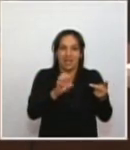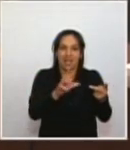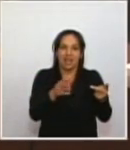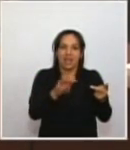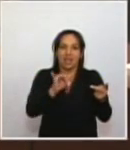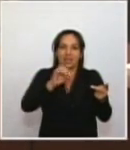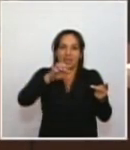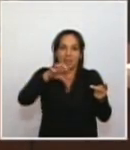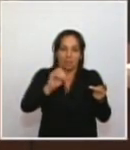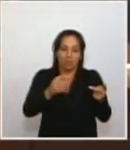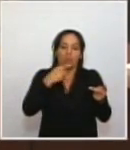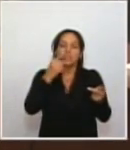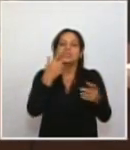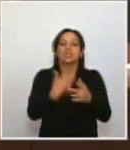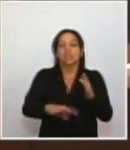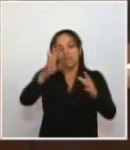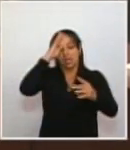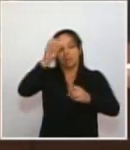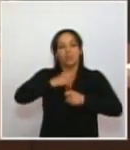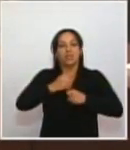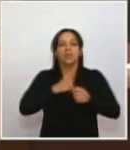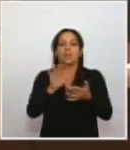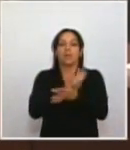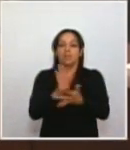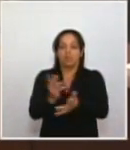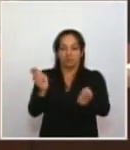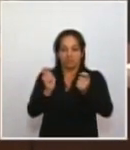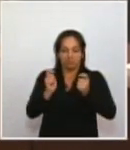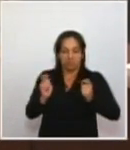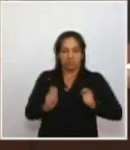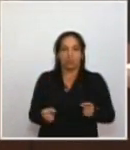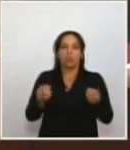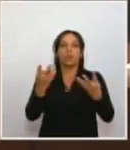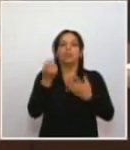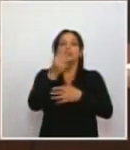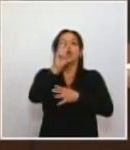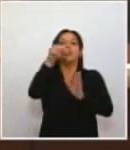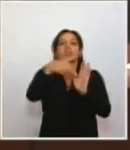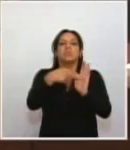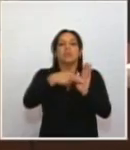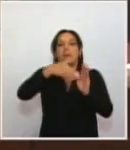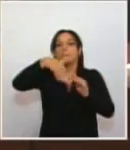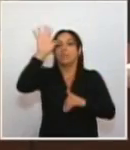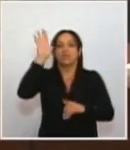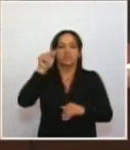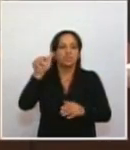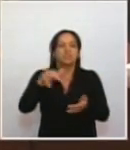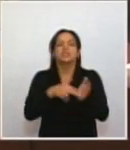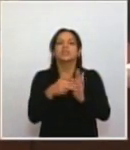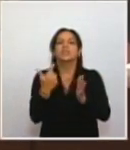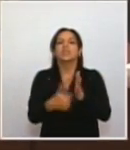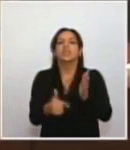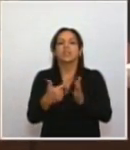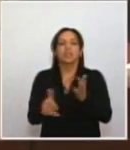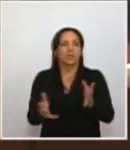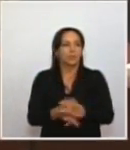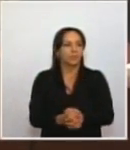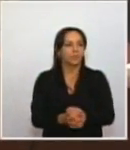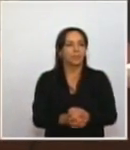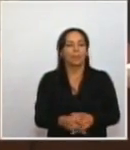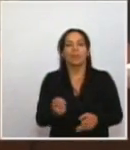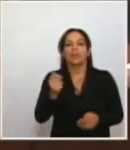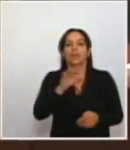decía, militares empapelados suman más de 12 mil. ¿Esto qué quiere significar?